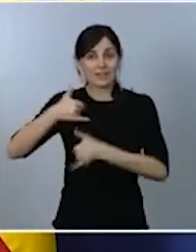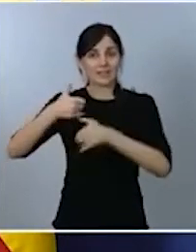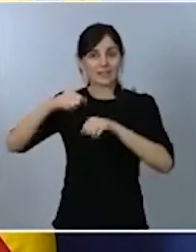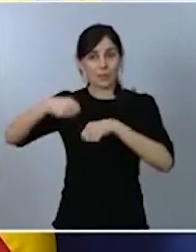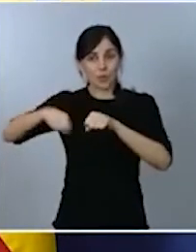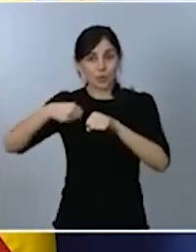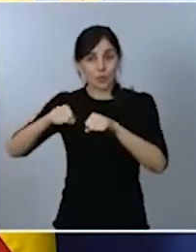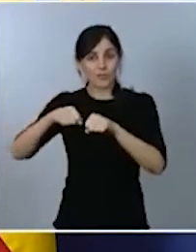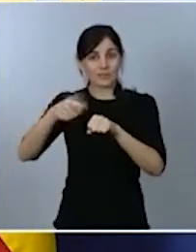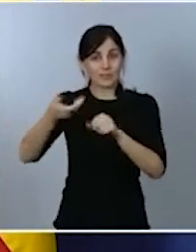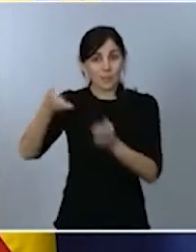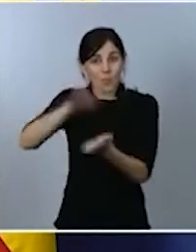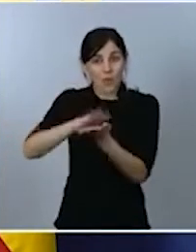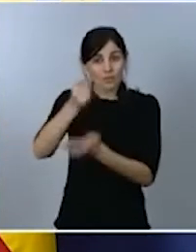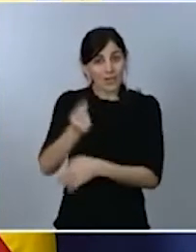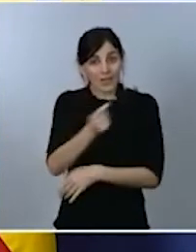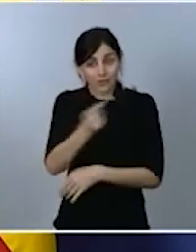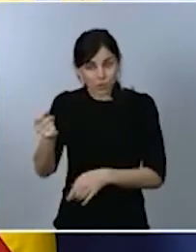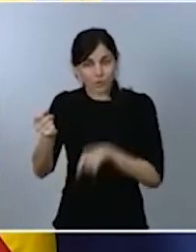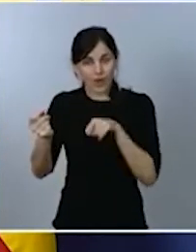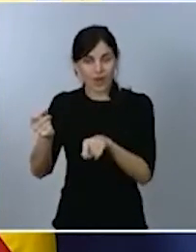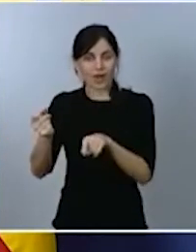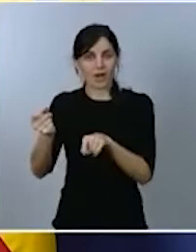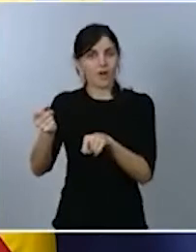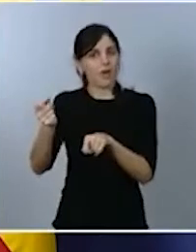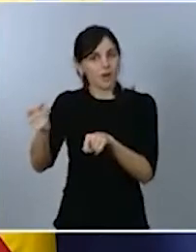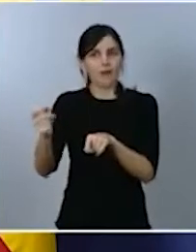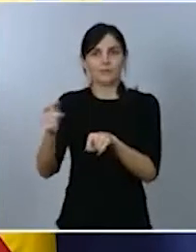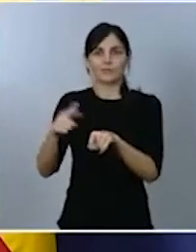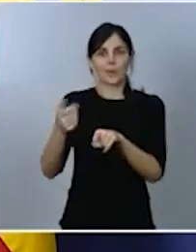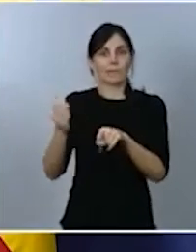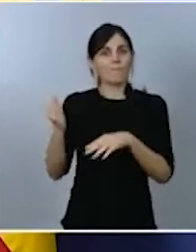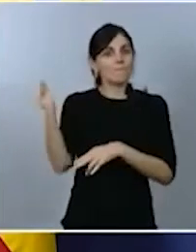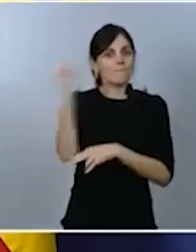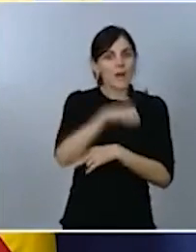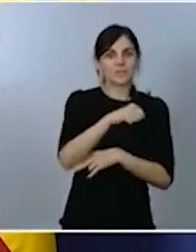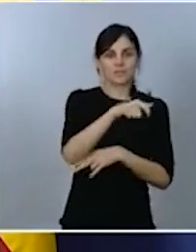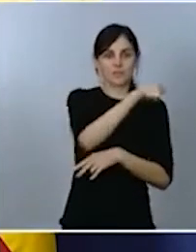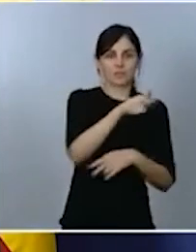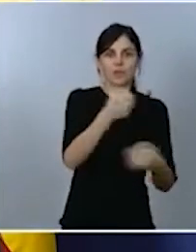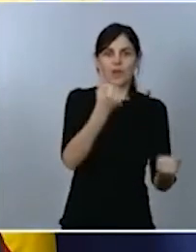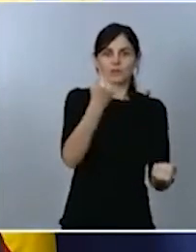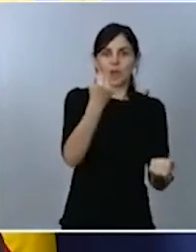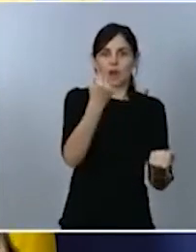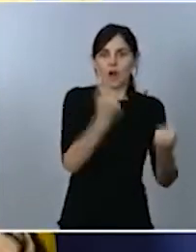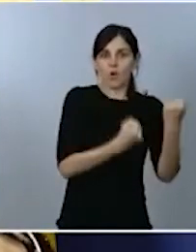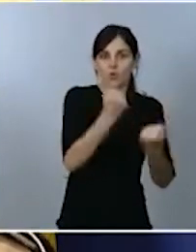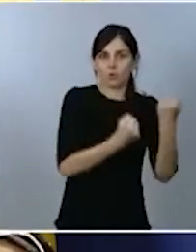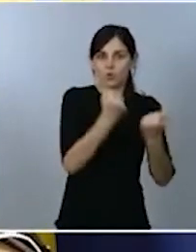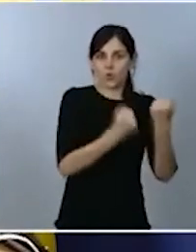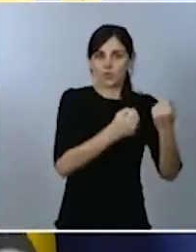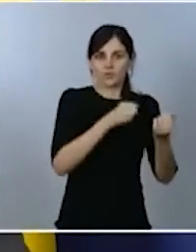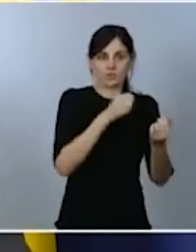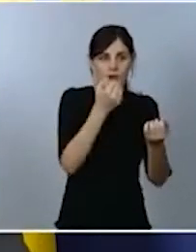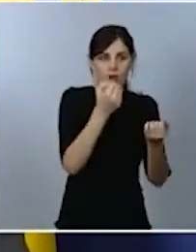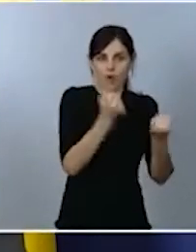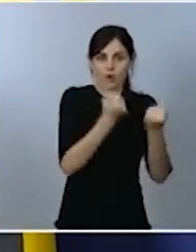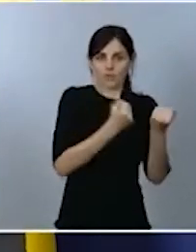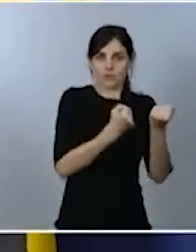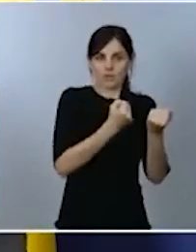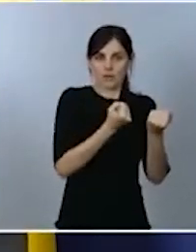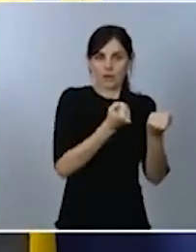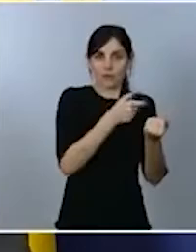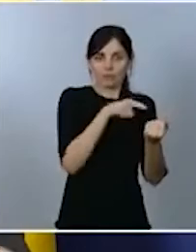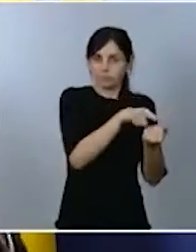en accidente superó a los de conductores de vehículos de cuatro ruedas. Miren, este fin de semana, y